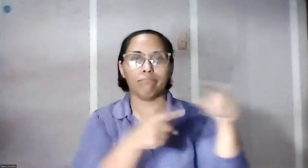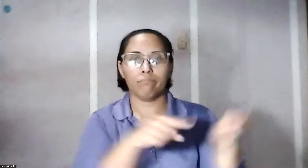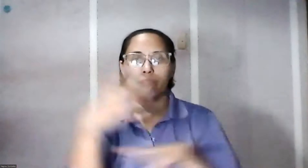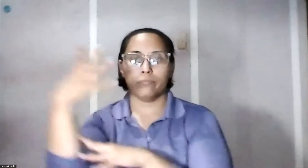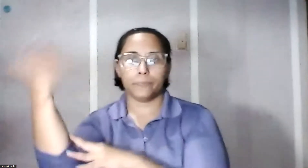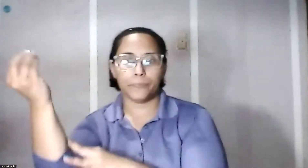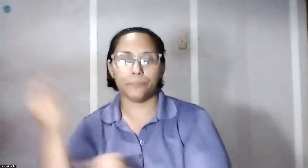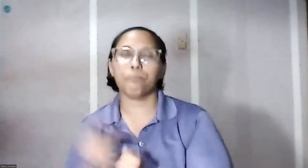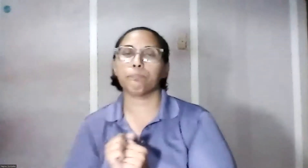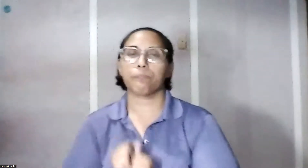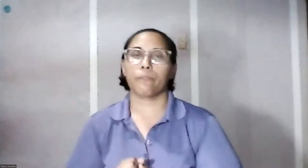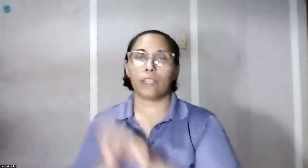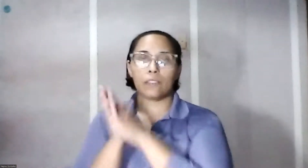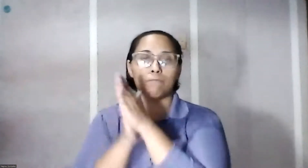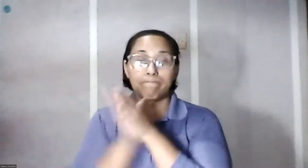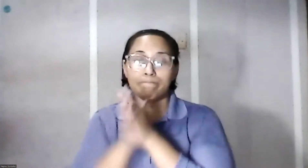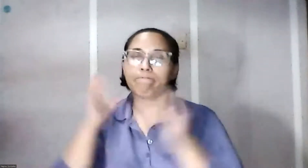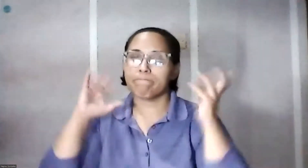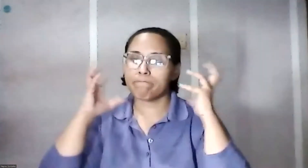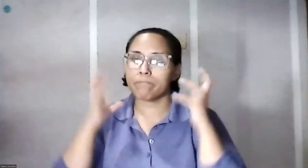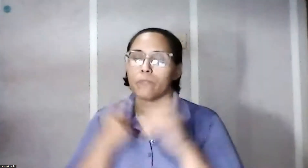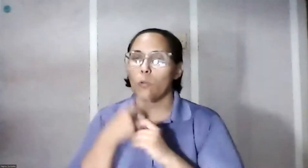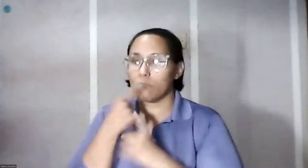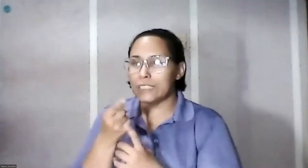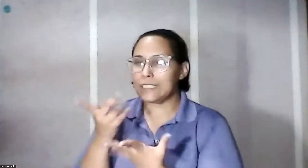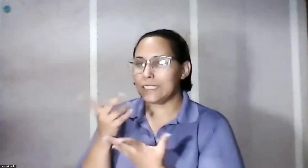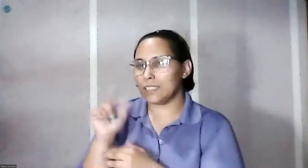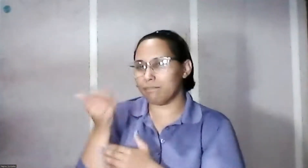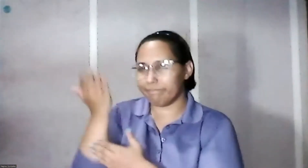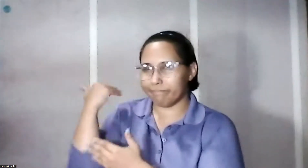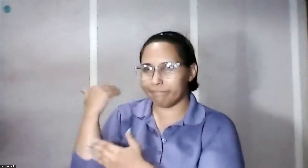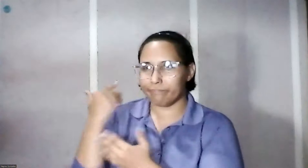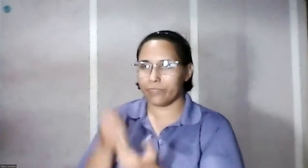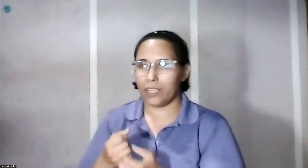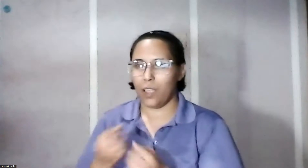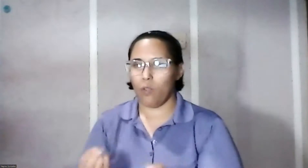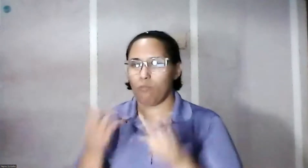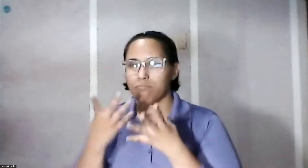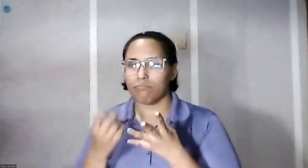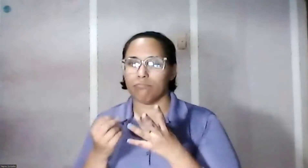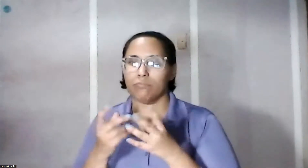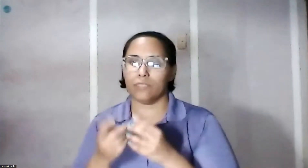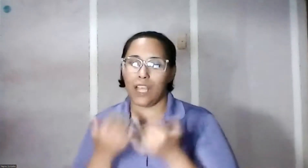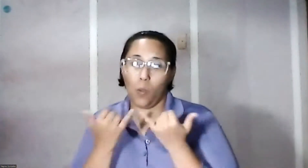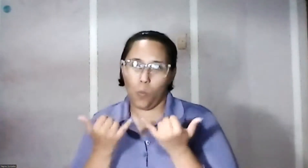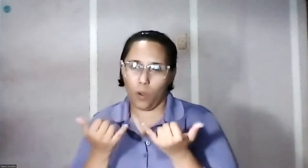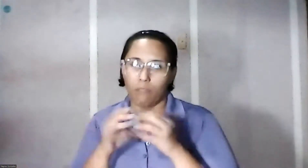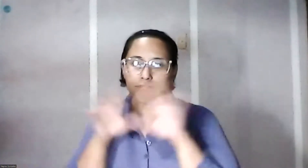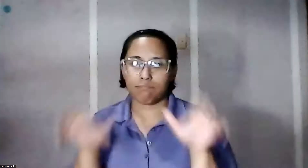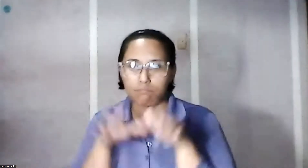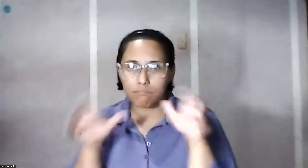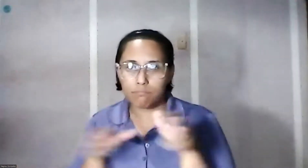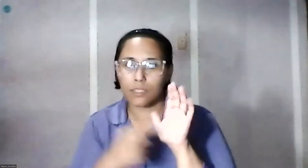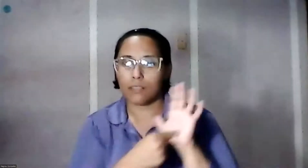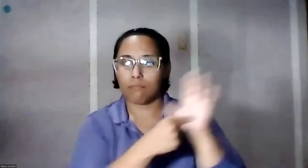interesante de las radios, como mencionaba hace un rato, al dar el dato de la cantidad de podcasts que hay actualmente en Puerto Rico, es